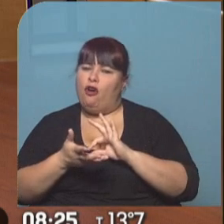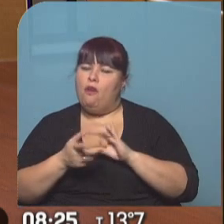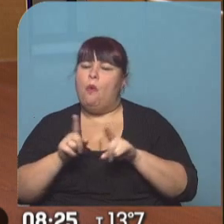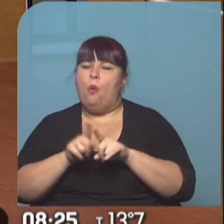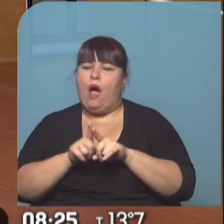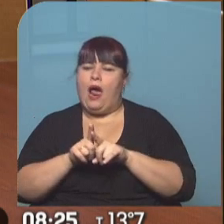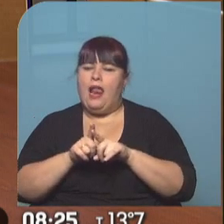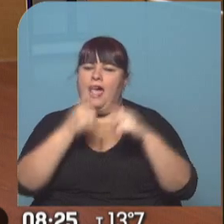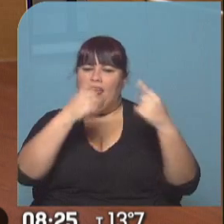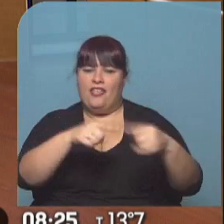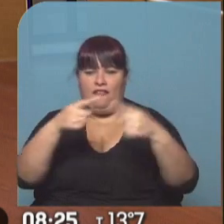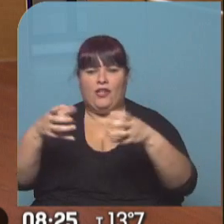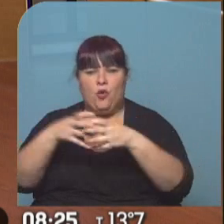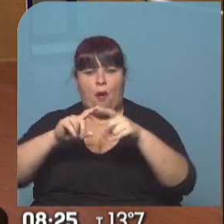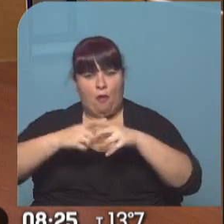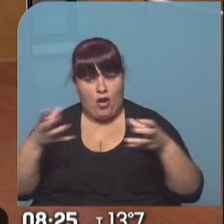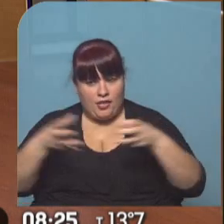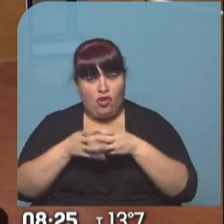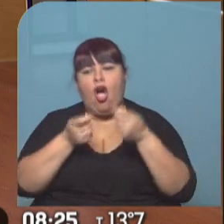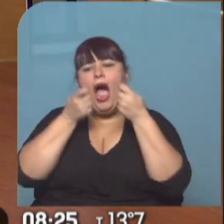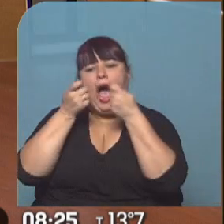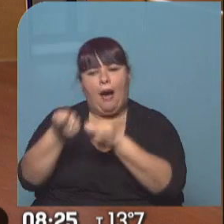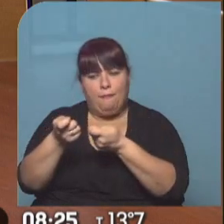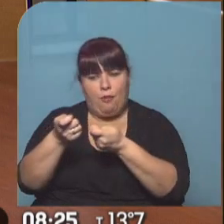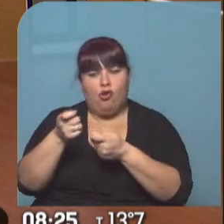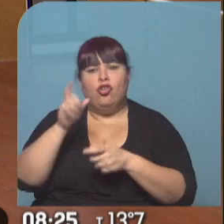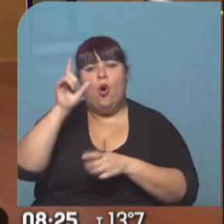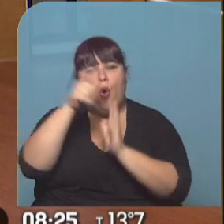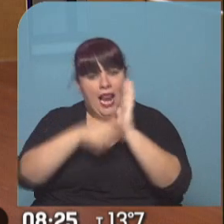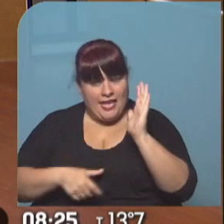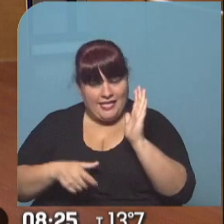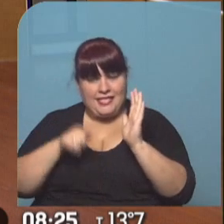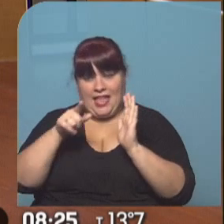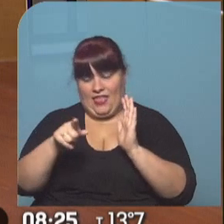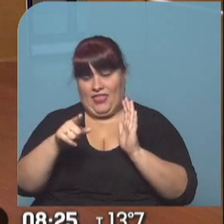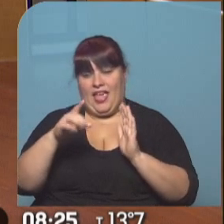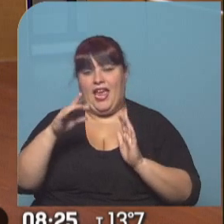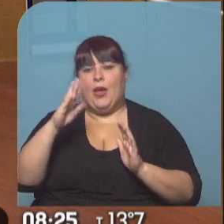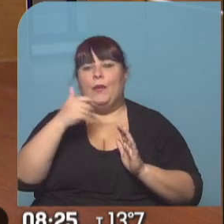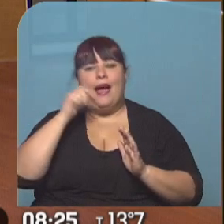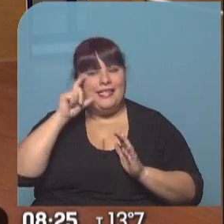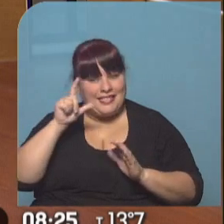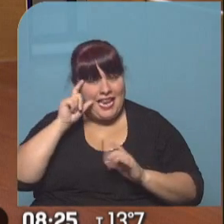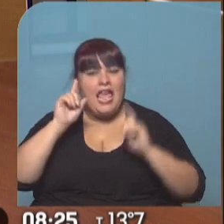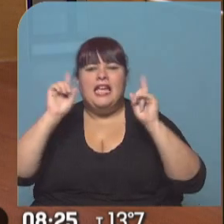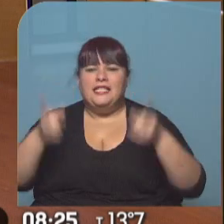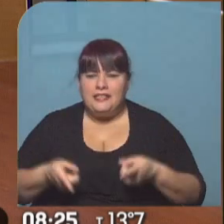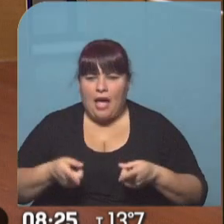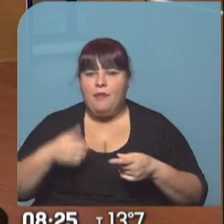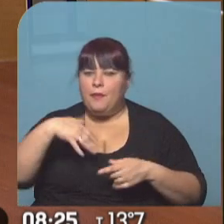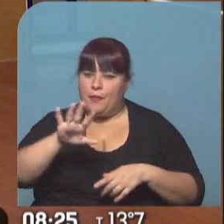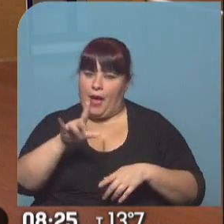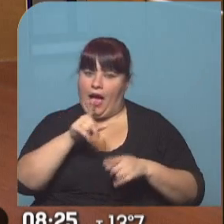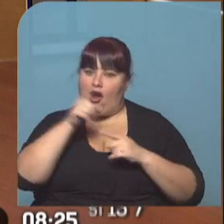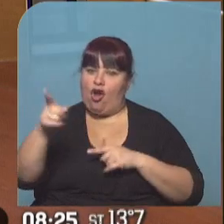los diferentes partidos políticos acompañando no solo una lista, la lista que encabeza Daniel Basile, sino también van a